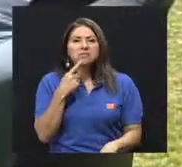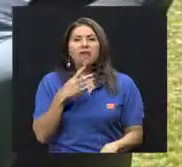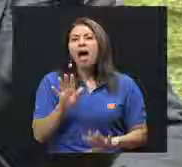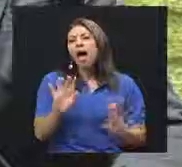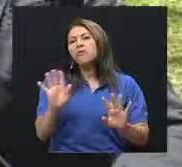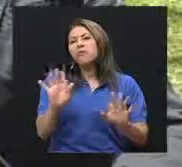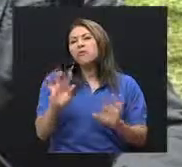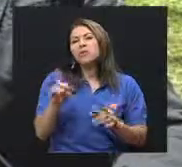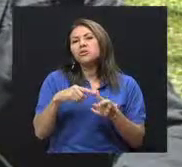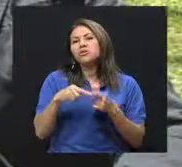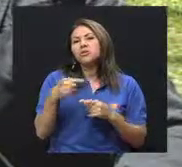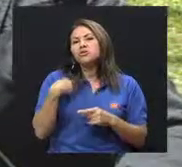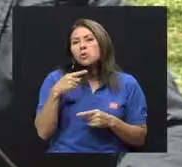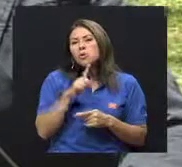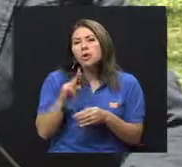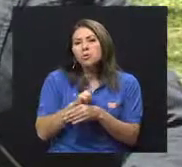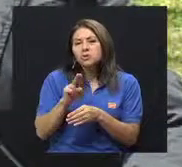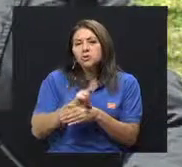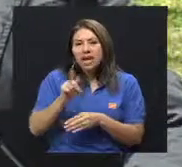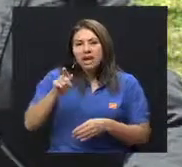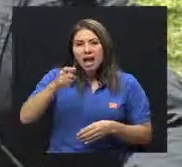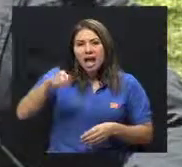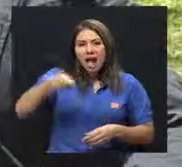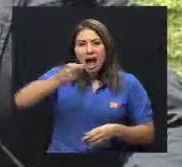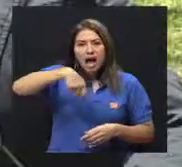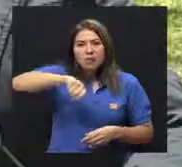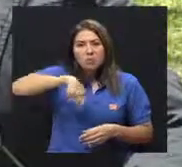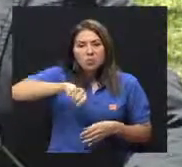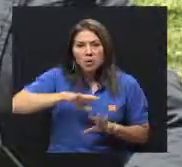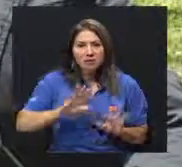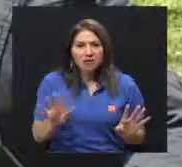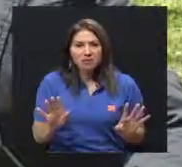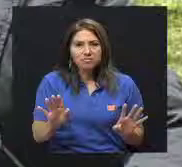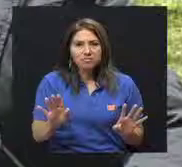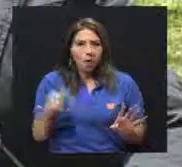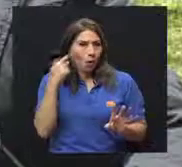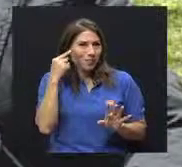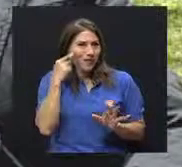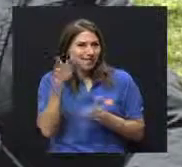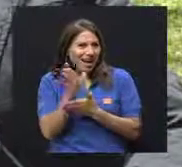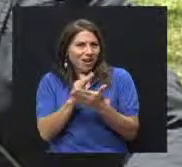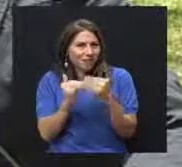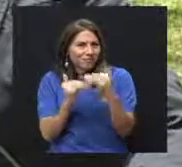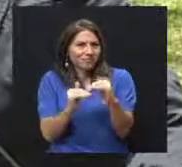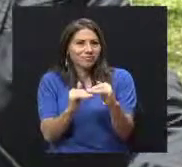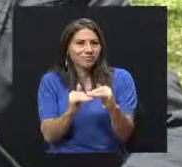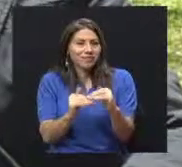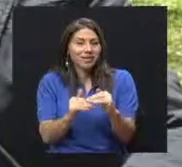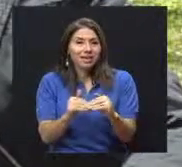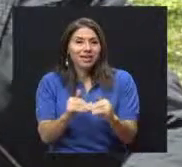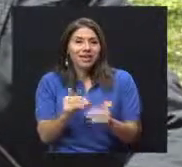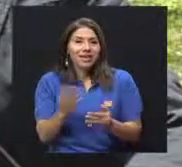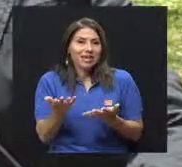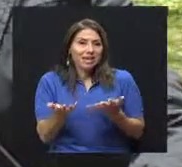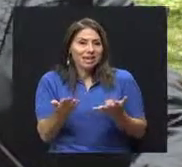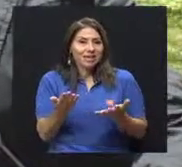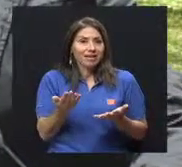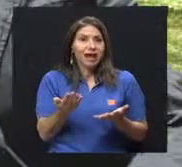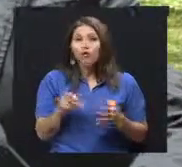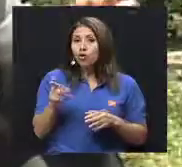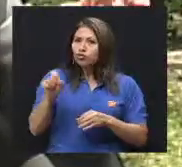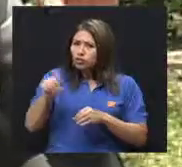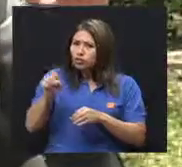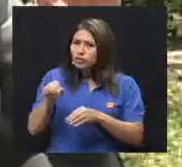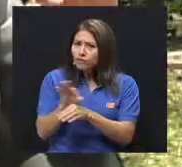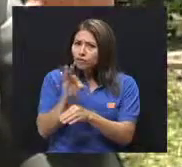azúcar, pero no piensan en los carbohidratos, o bueno, otros tipos de alimentos que hay, a la hora de que como los compras ustedes se convierten